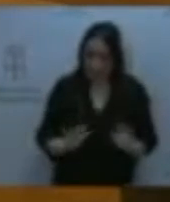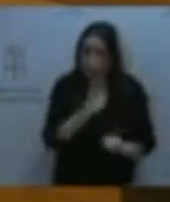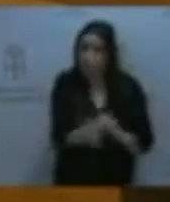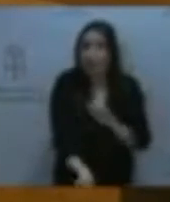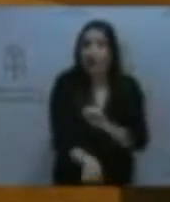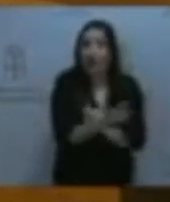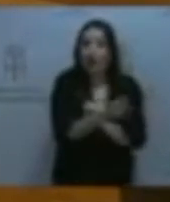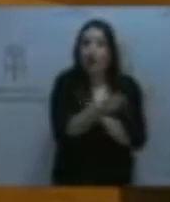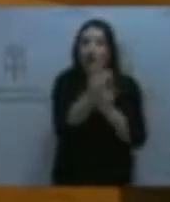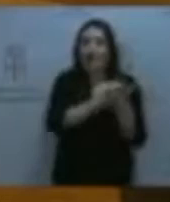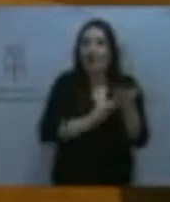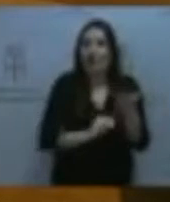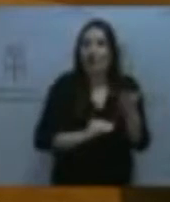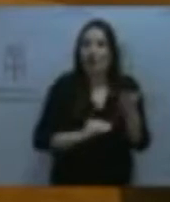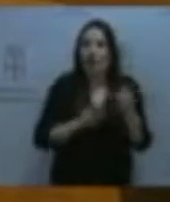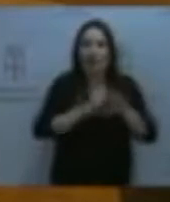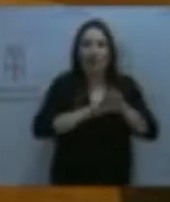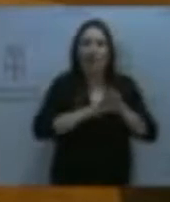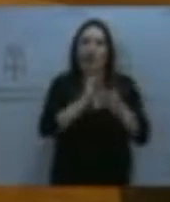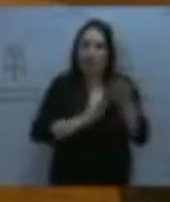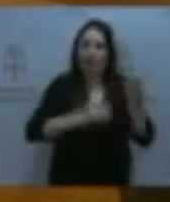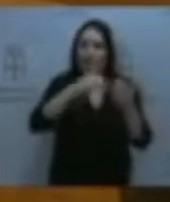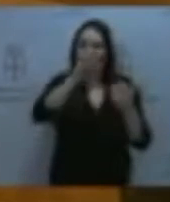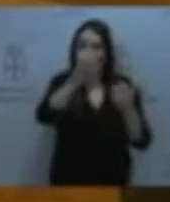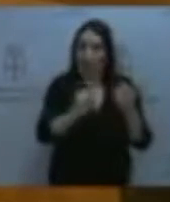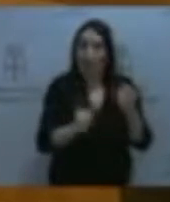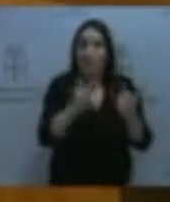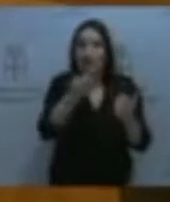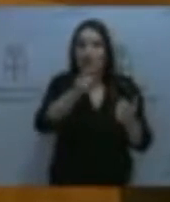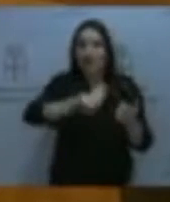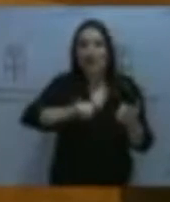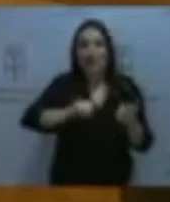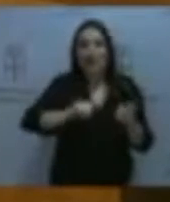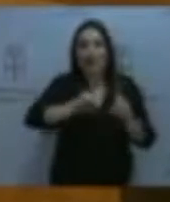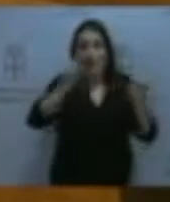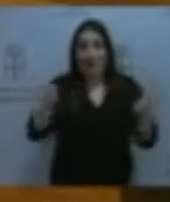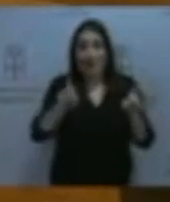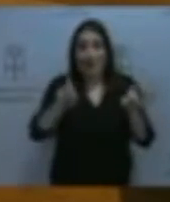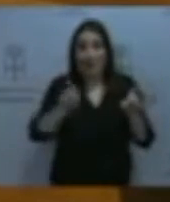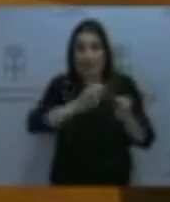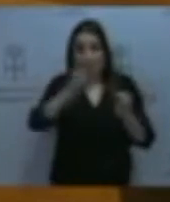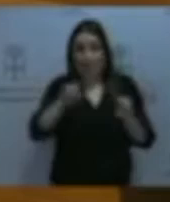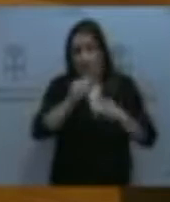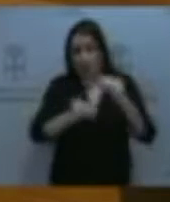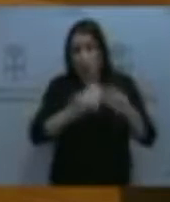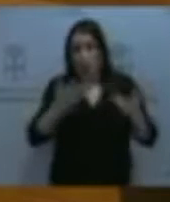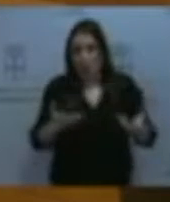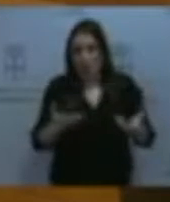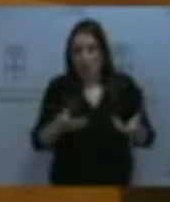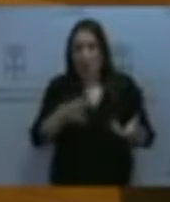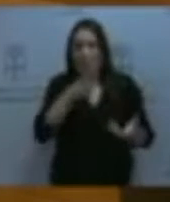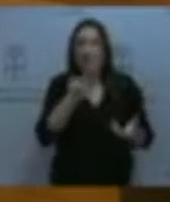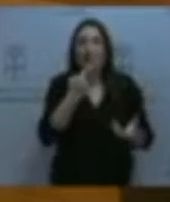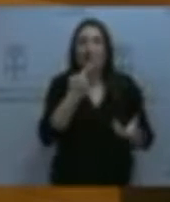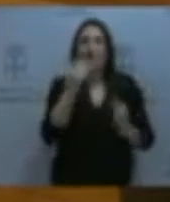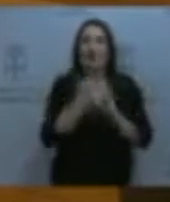na redacción del BOPA y na aplicación informática escollida. Al poner un límite